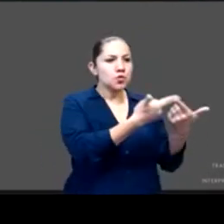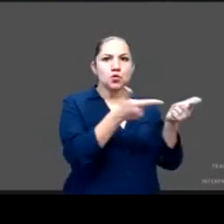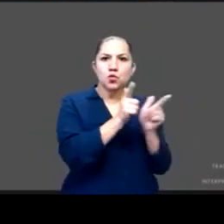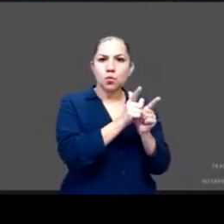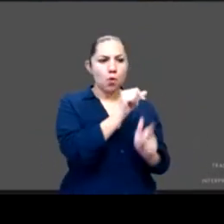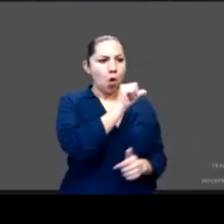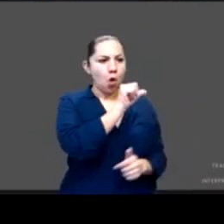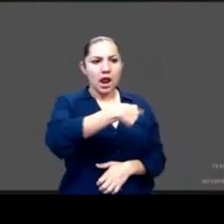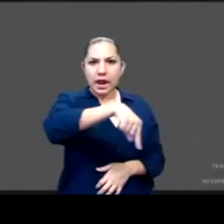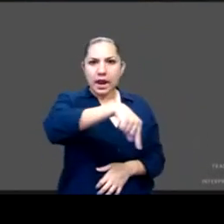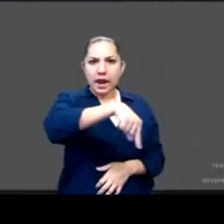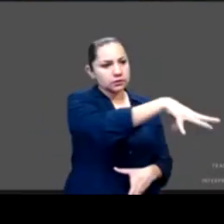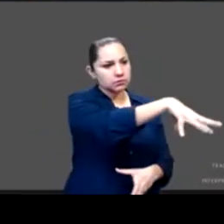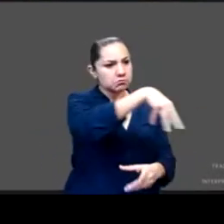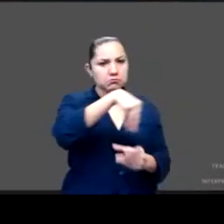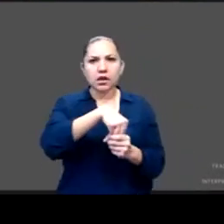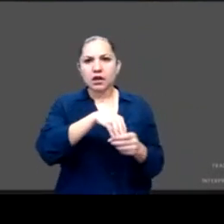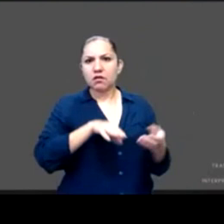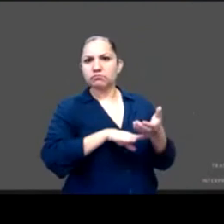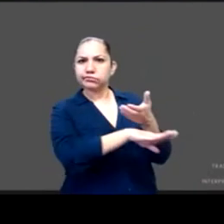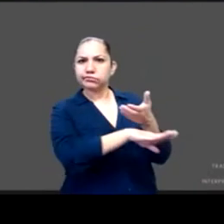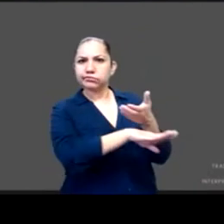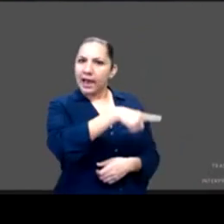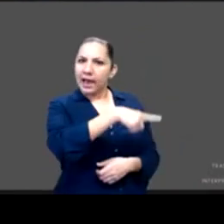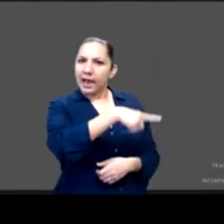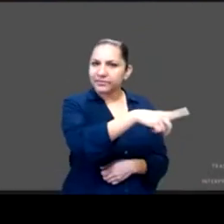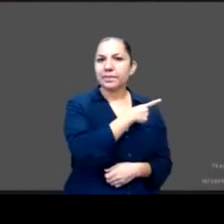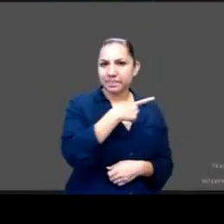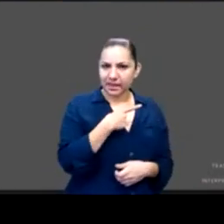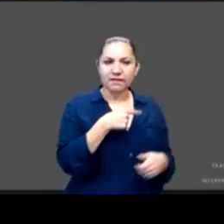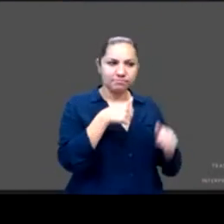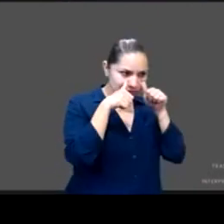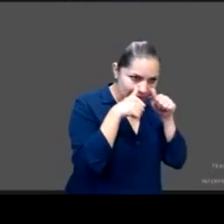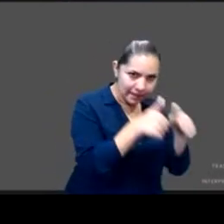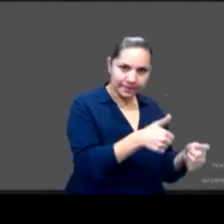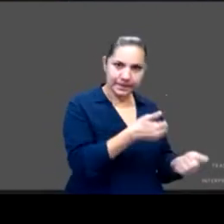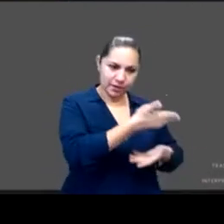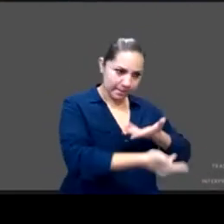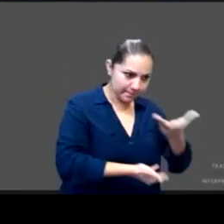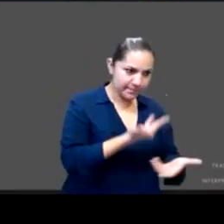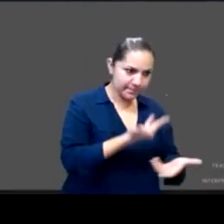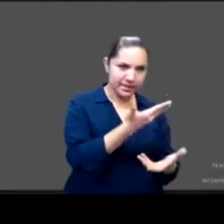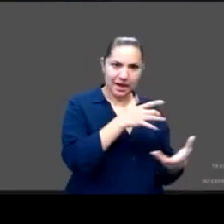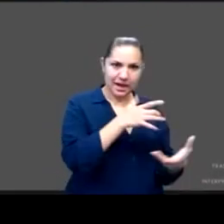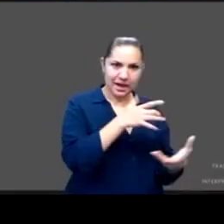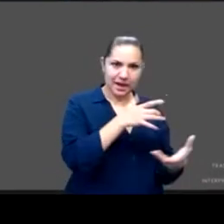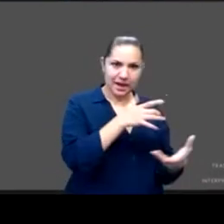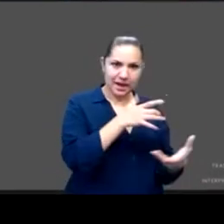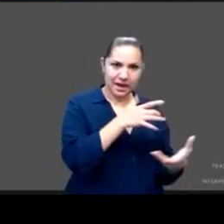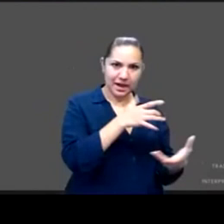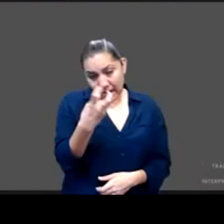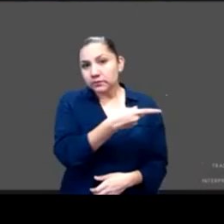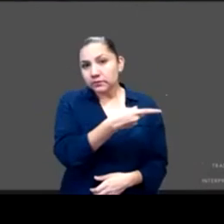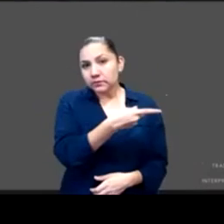poblaciones fuera de la escuela requieren de una atención que tiene que basarse precisamente en este análisis de datos que ya el nivel